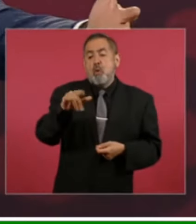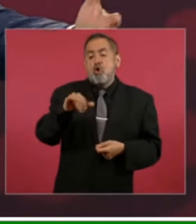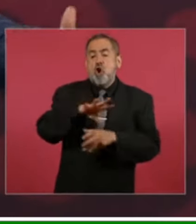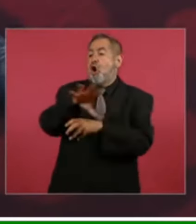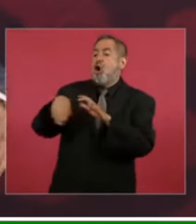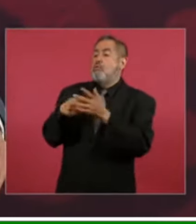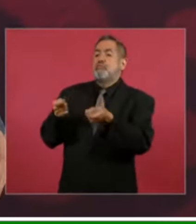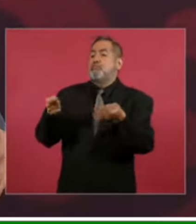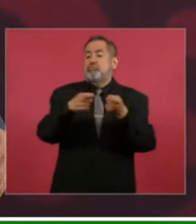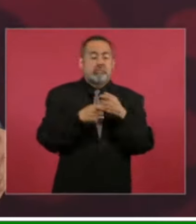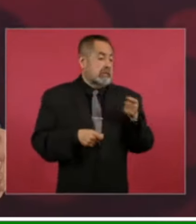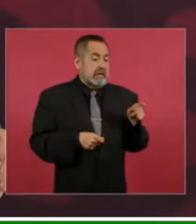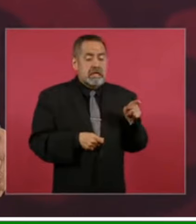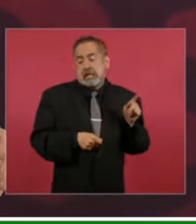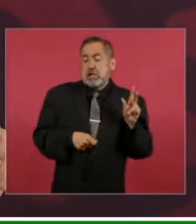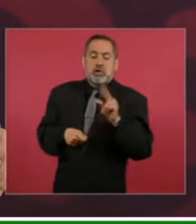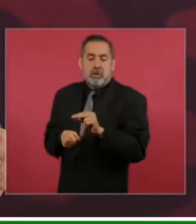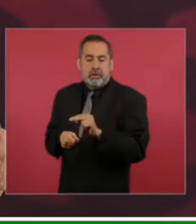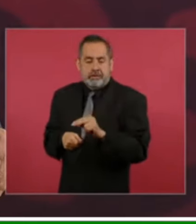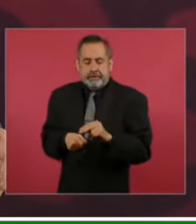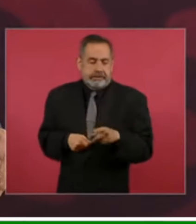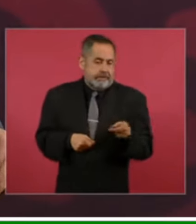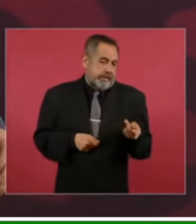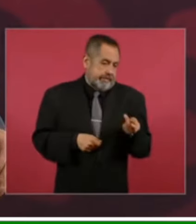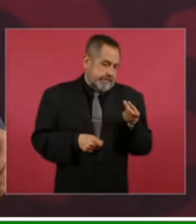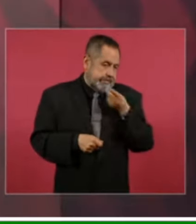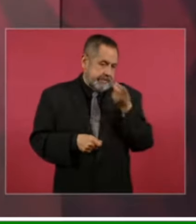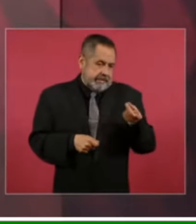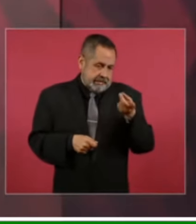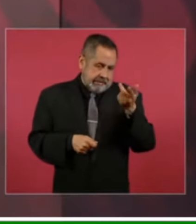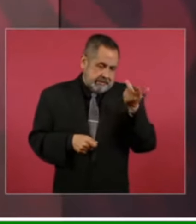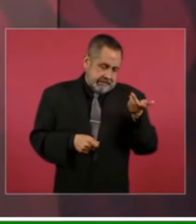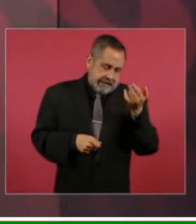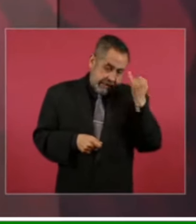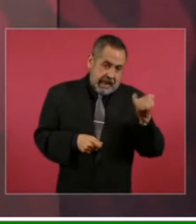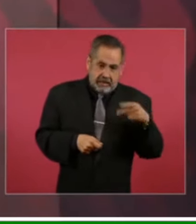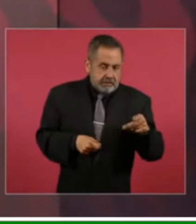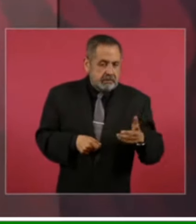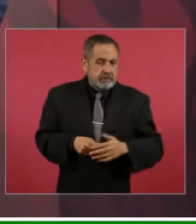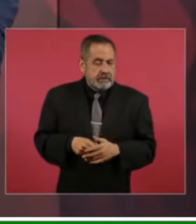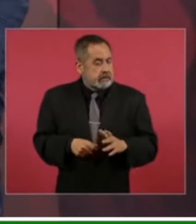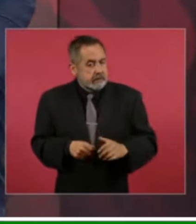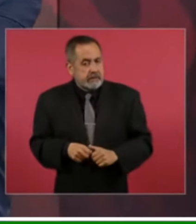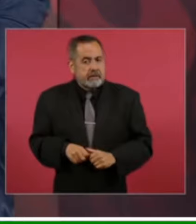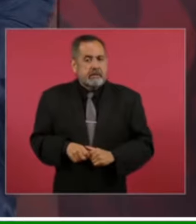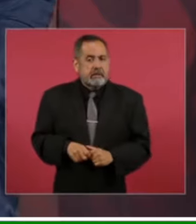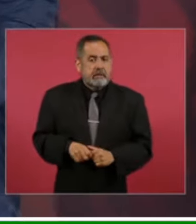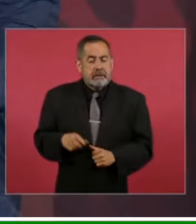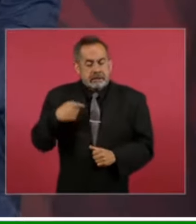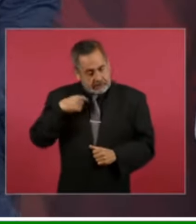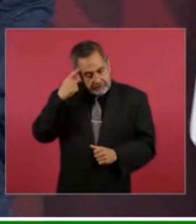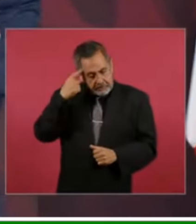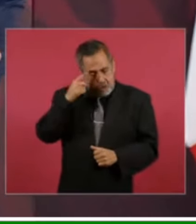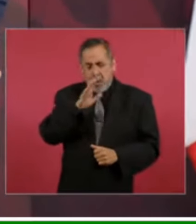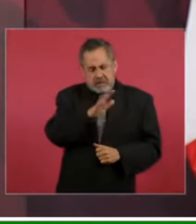el argumento, la excusa. Entonces, vamos a